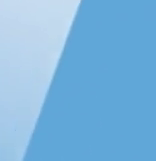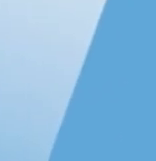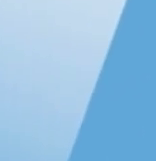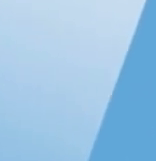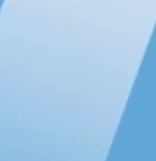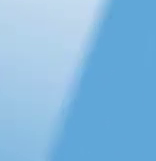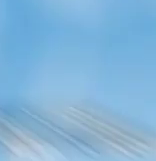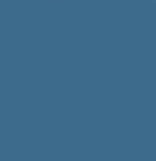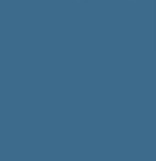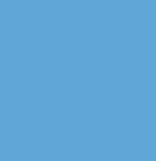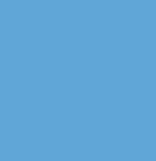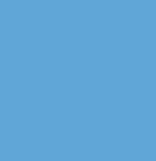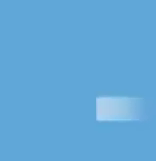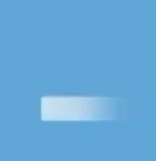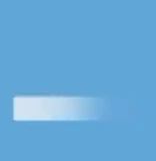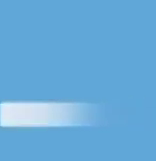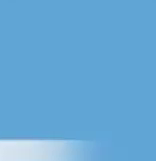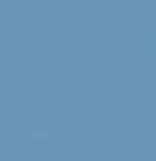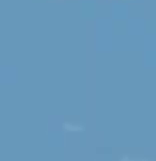Regresamos.